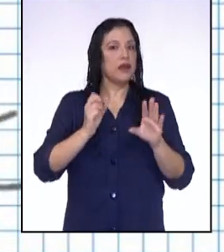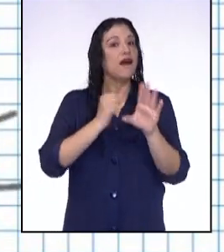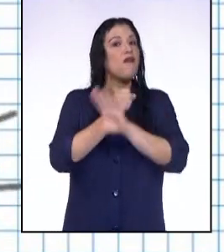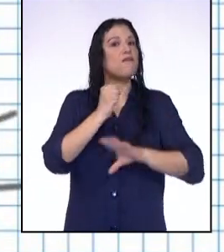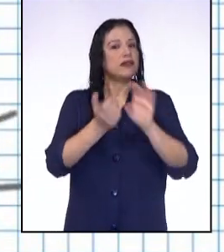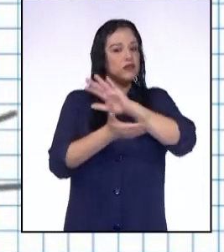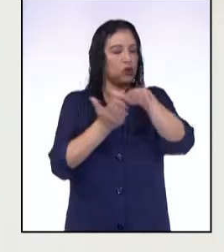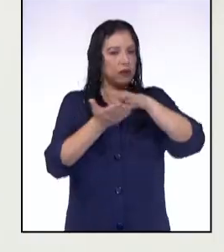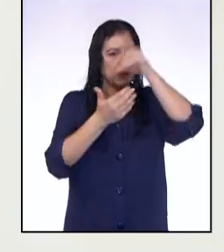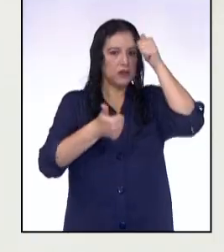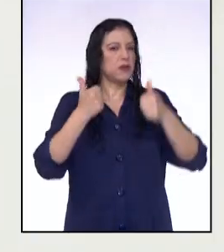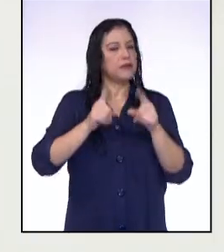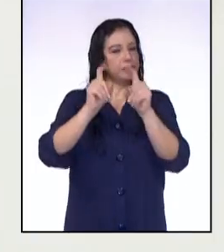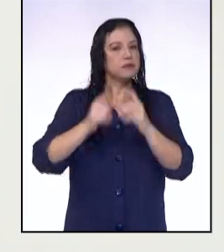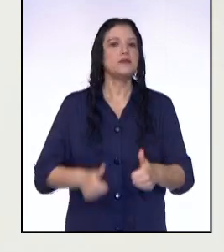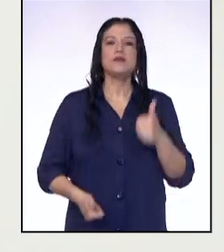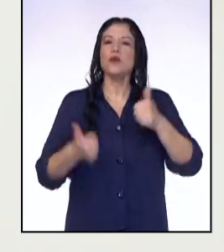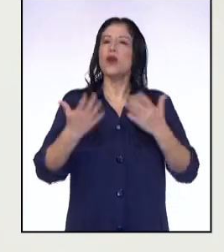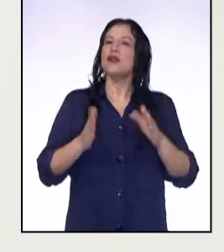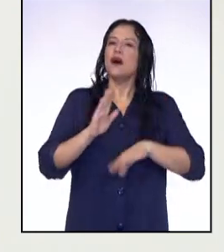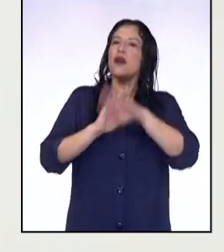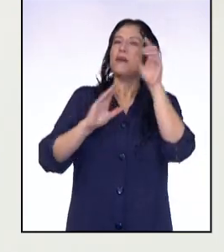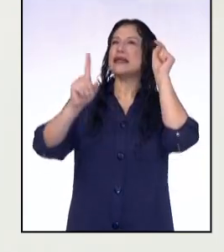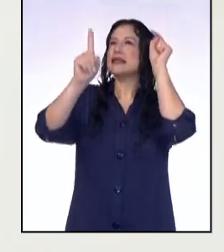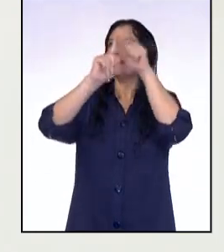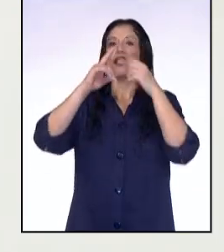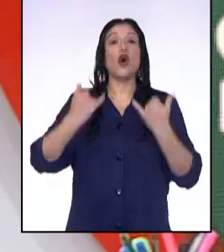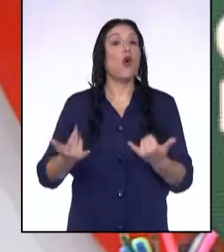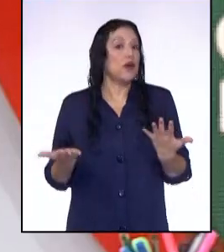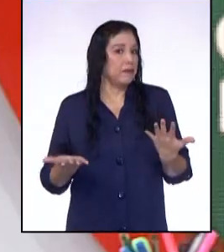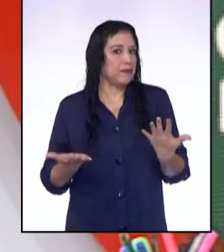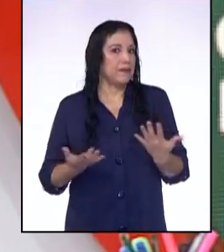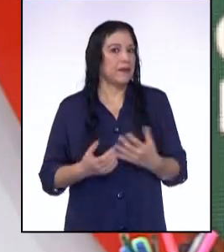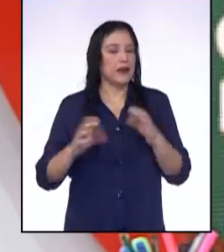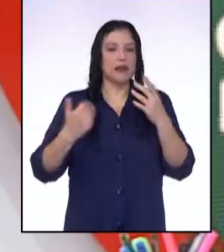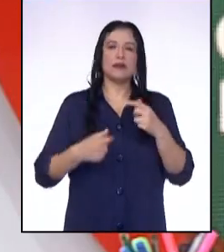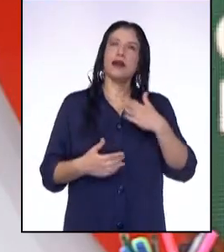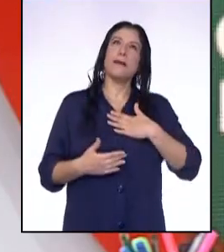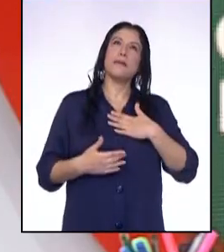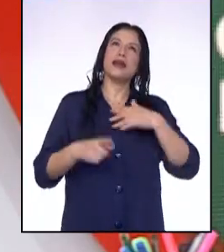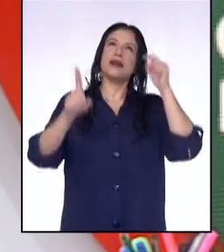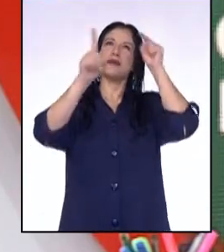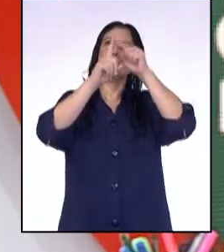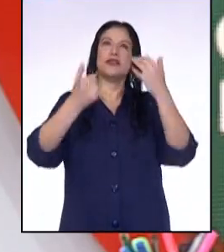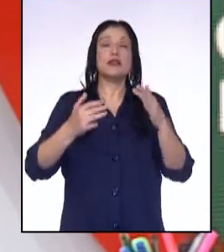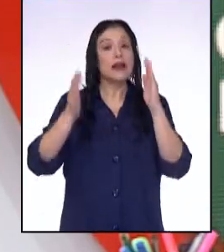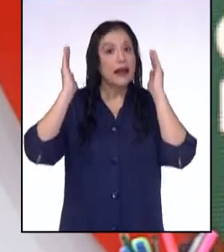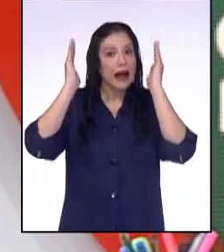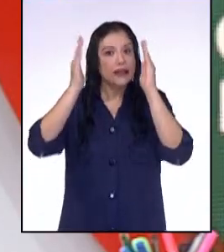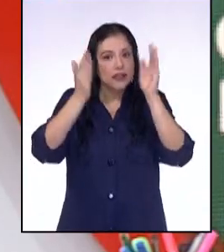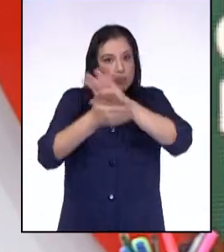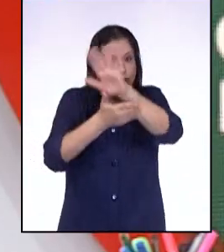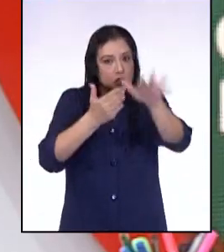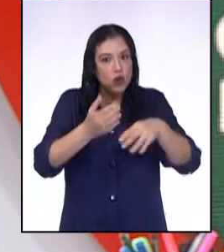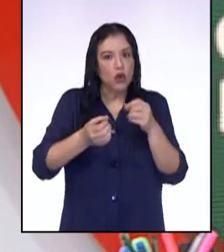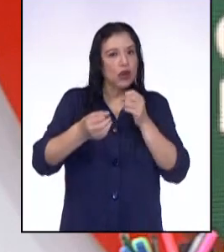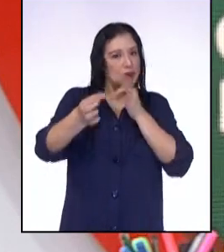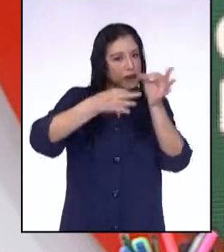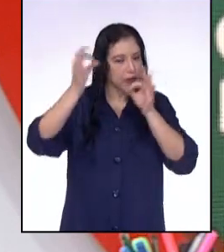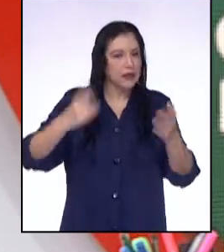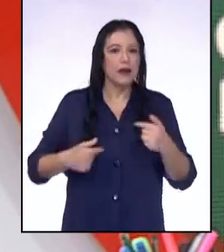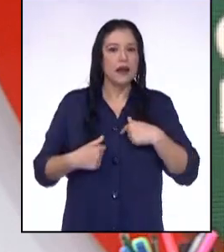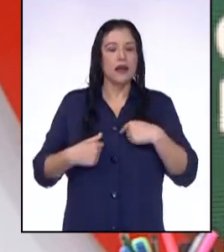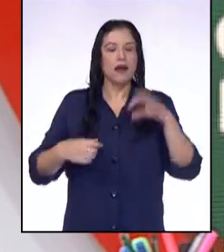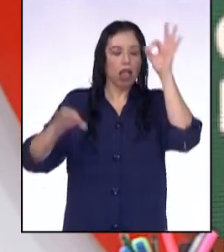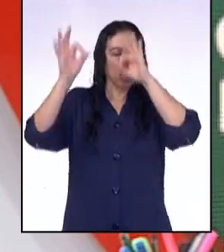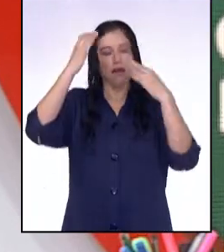base lo aprendido es, ¿qué ha sido lo más retador del programa de hoy? Lo más retador ha sido estar atenta a todas las indicaciones. Yo